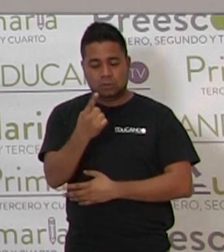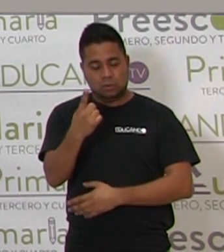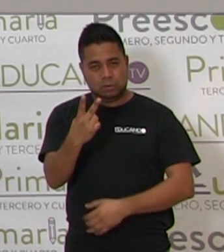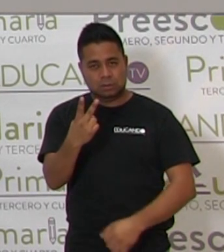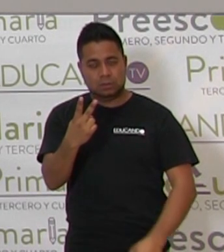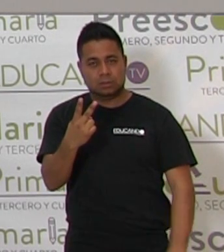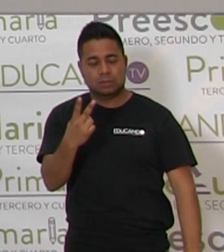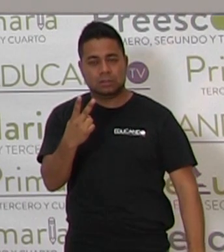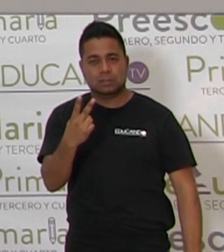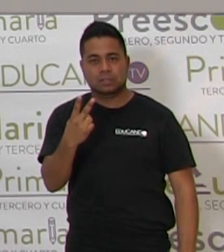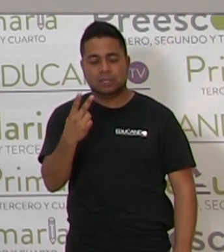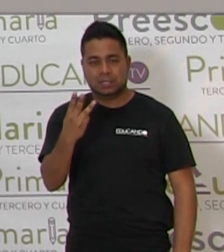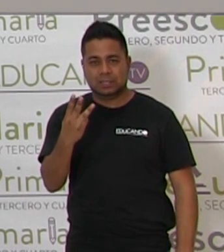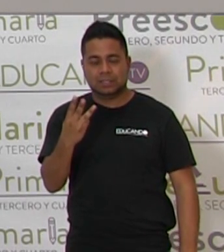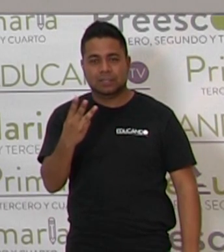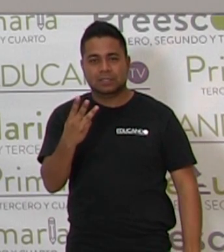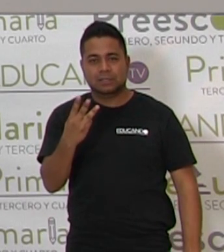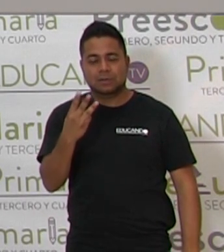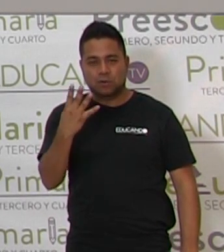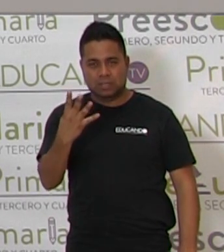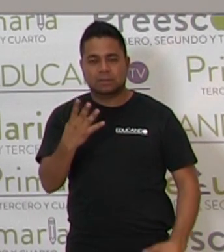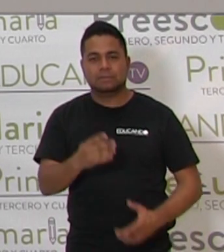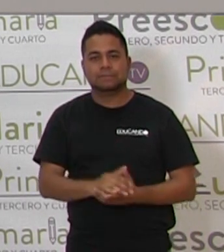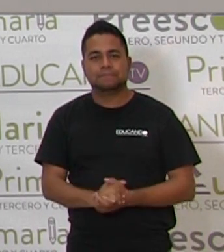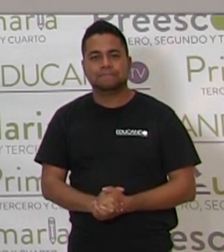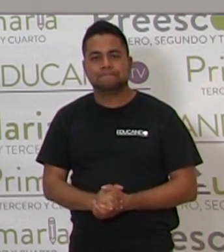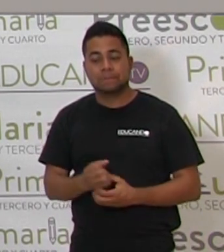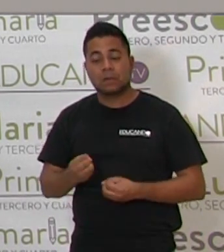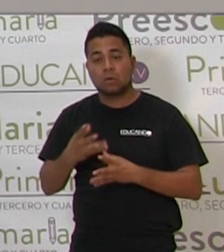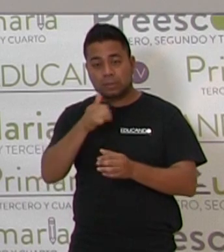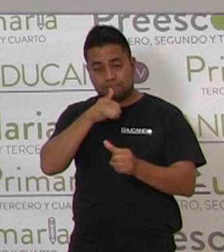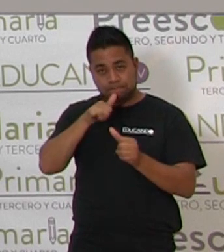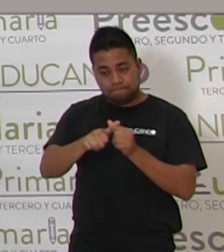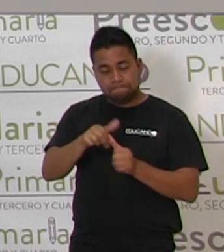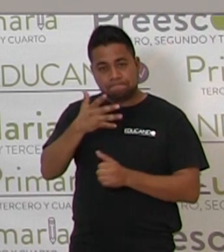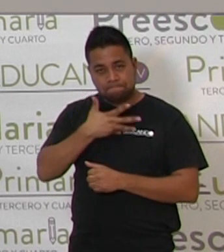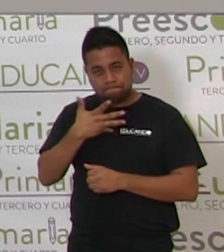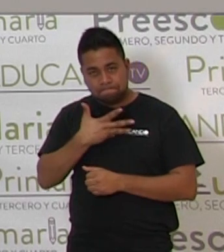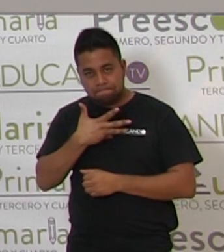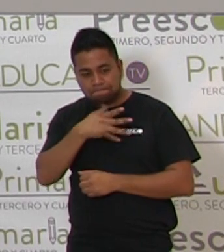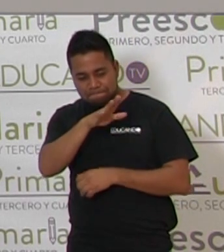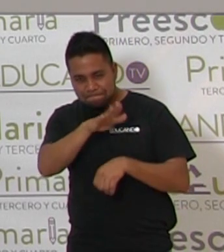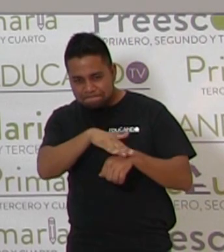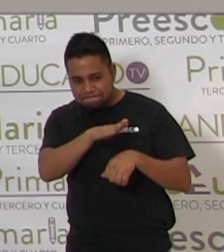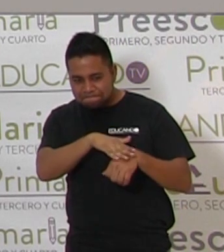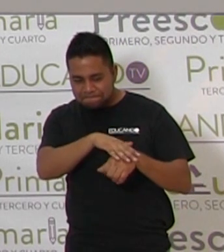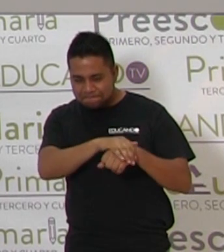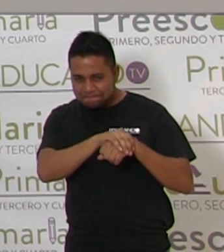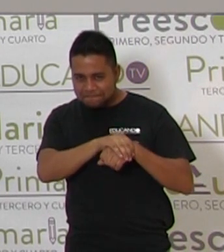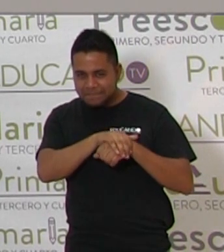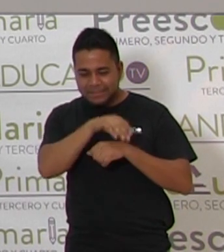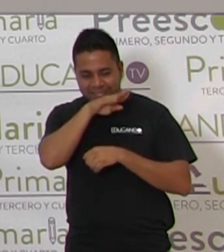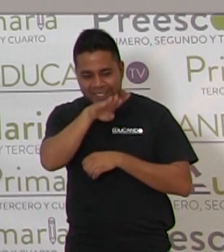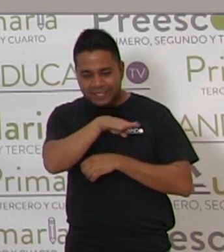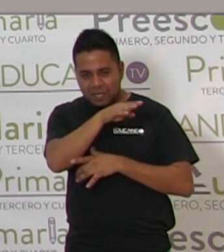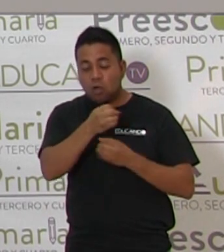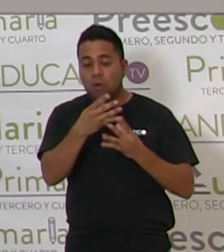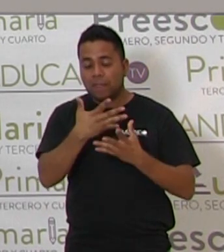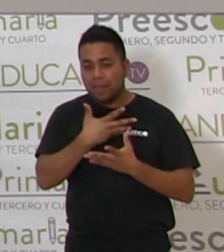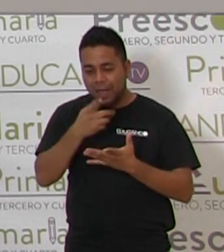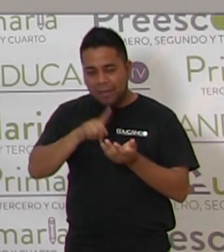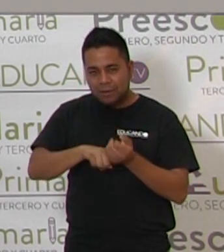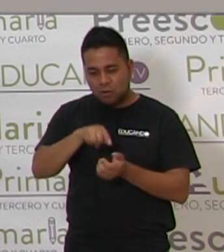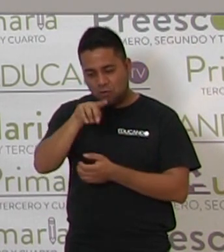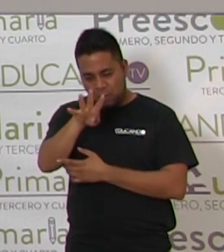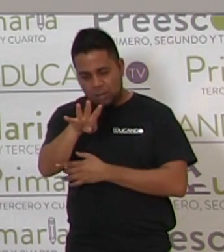Una, dos, tres, cuatro. ¿Cuántas vocales hay, querida Eli? Cuatro.